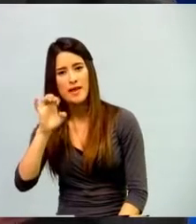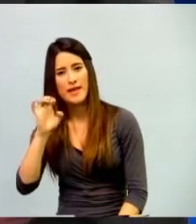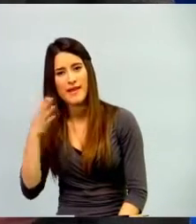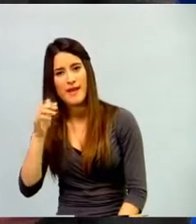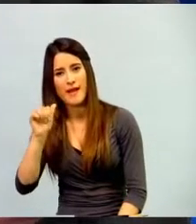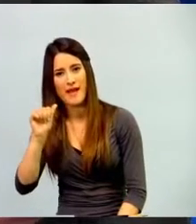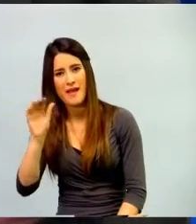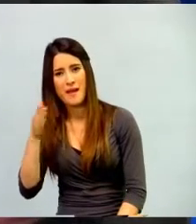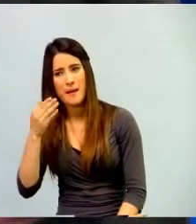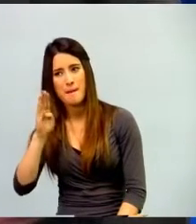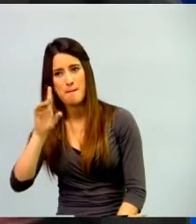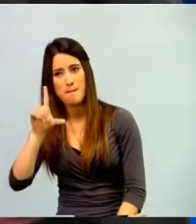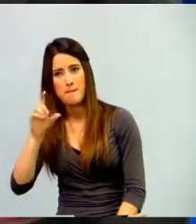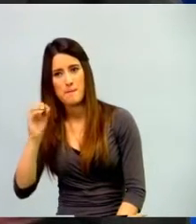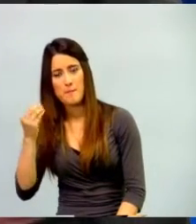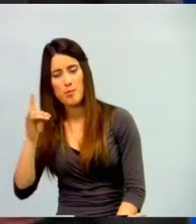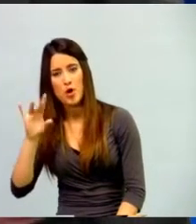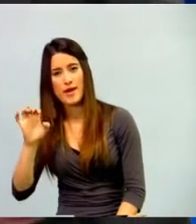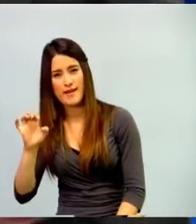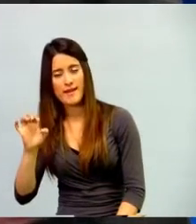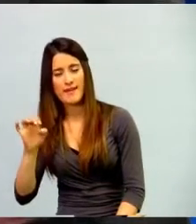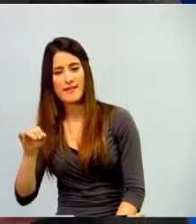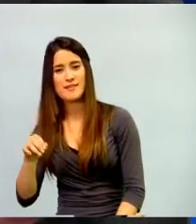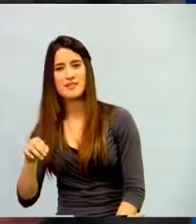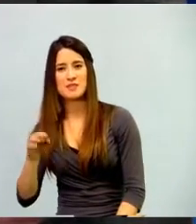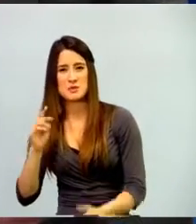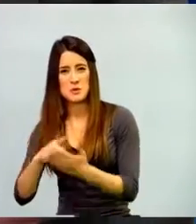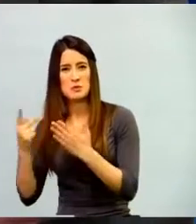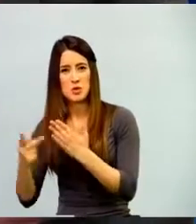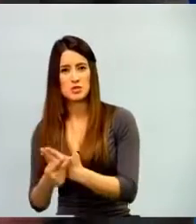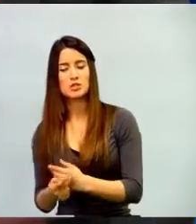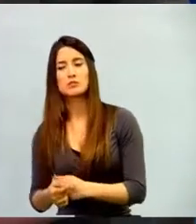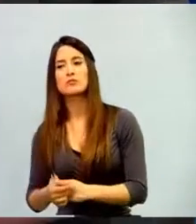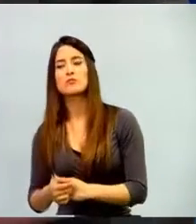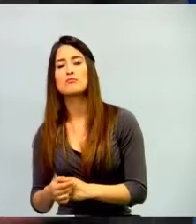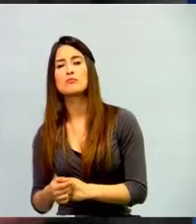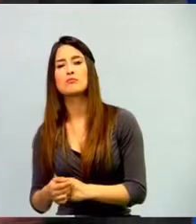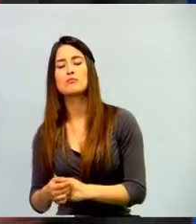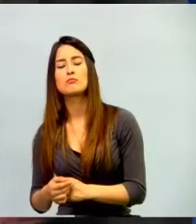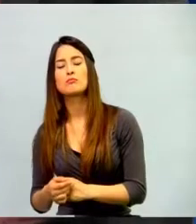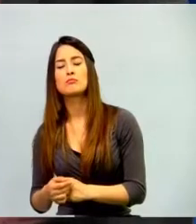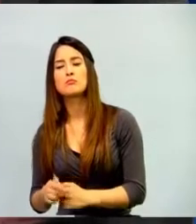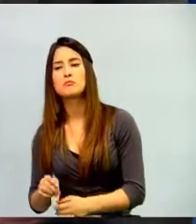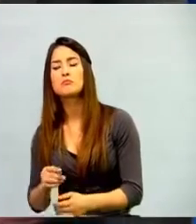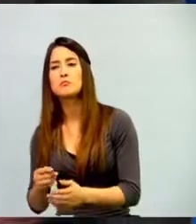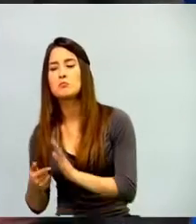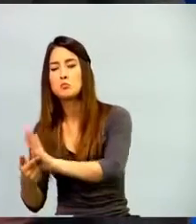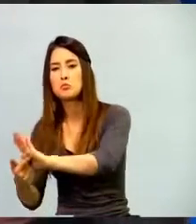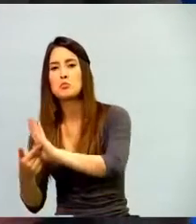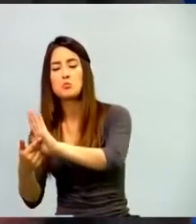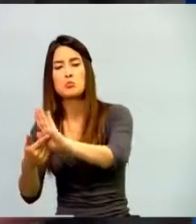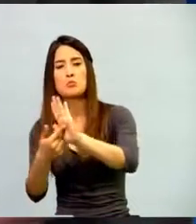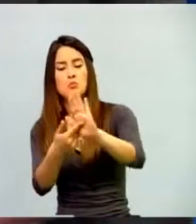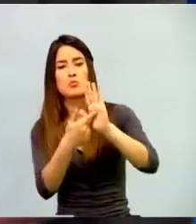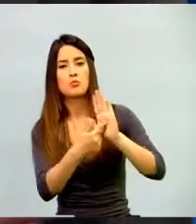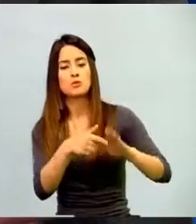llegan a sitios donde ni entienden ni siquiera inglés y a través de un juego la comunidad es capaz de